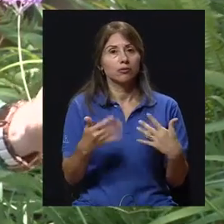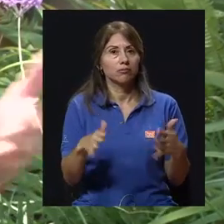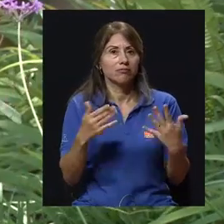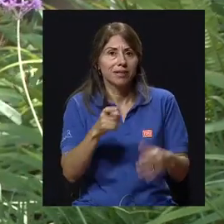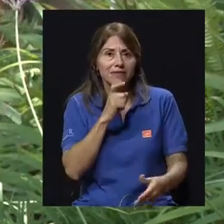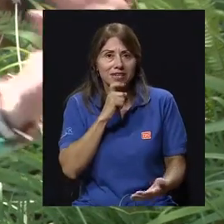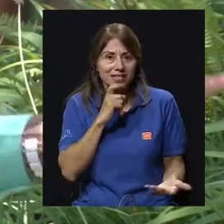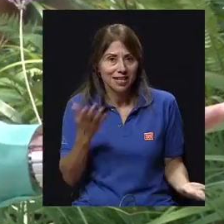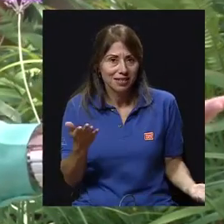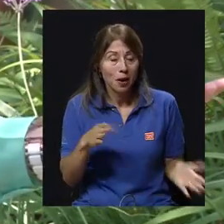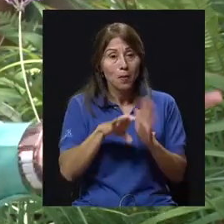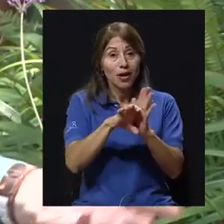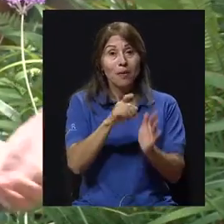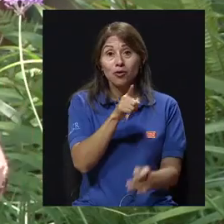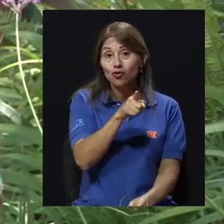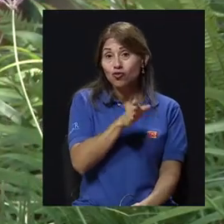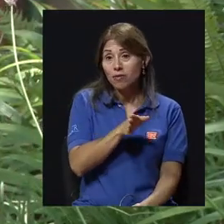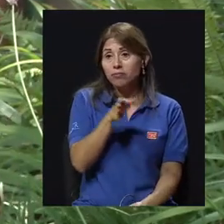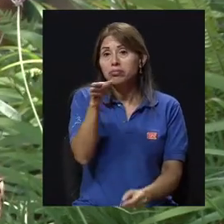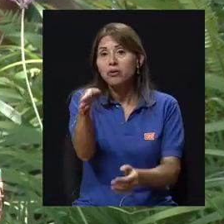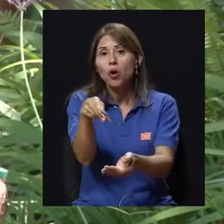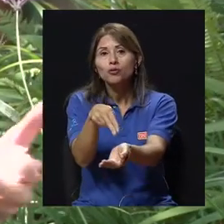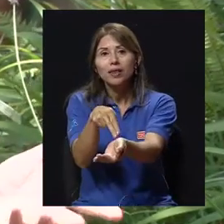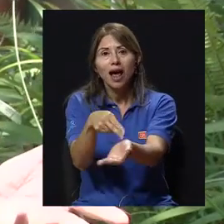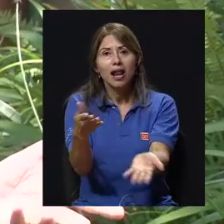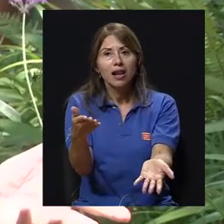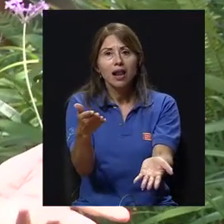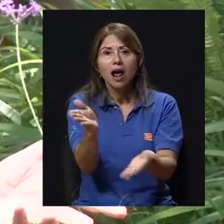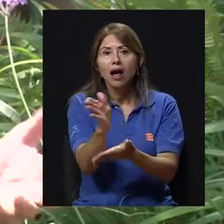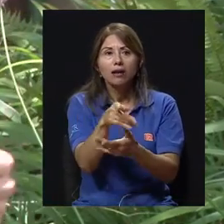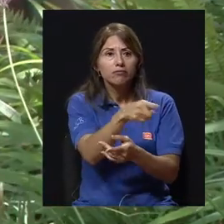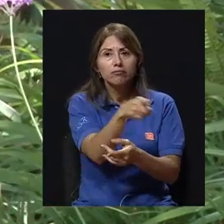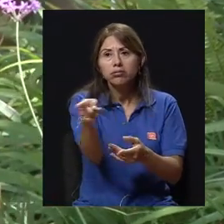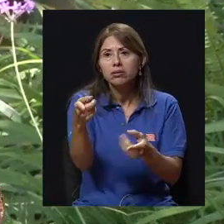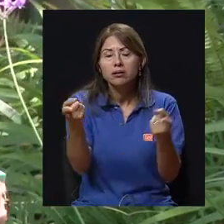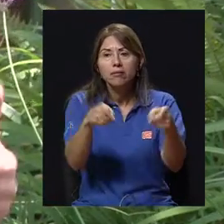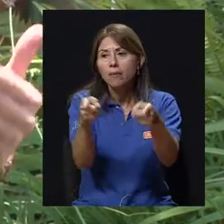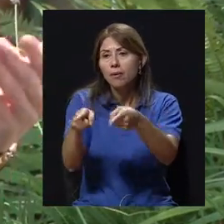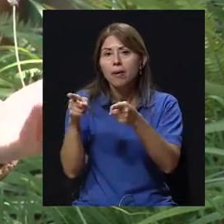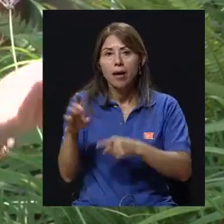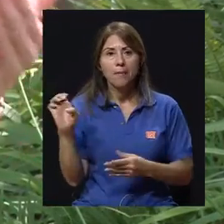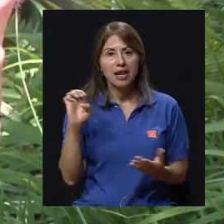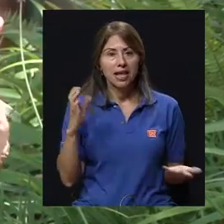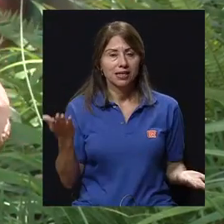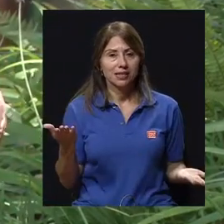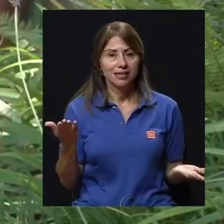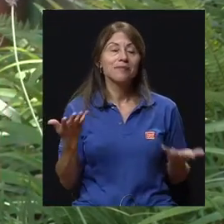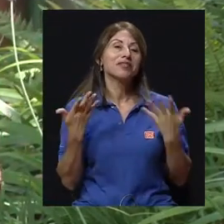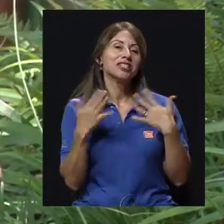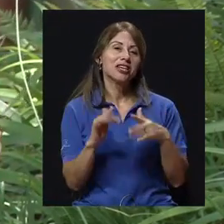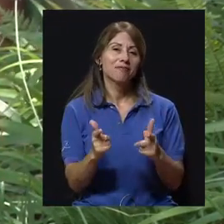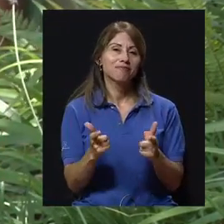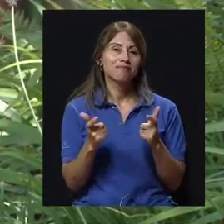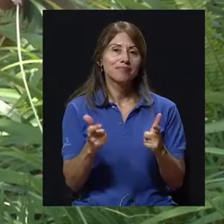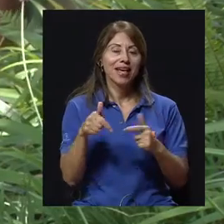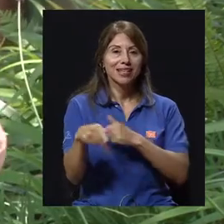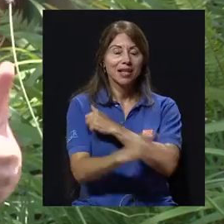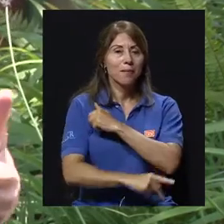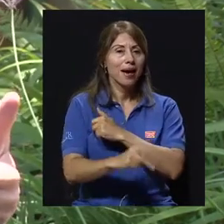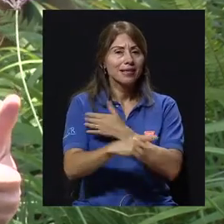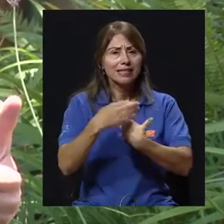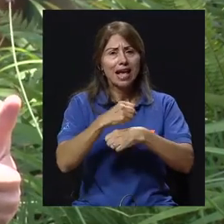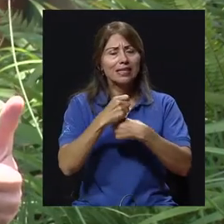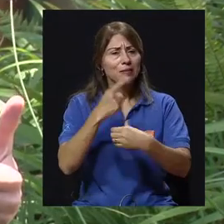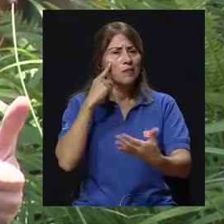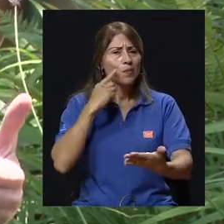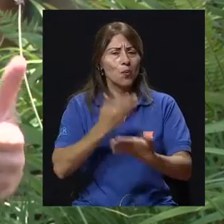difíciles. O sea, si uno llega a un hospital, hay situaciones de emergencia. Ya, afortunadamente, en este país se corren todas las